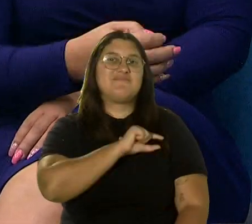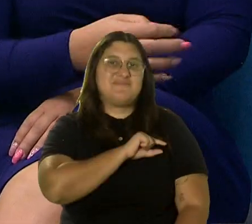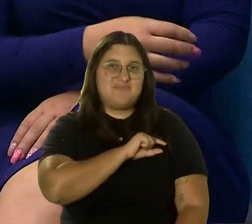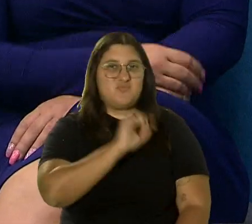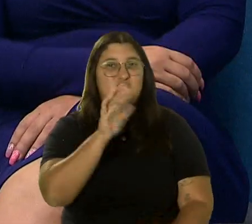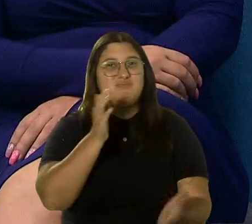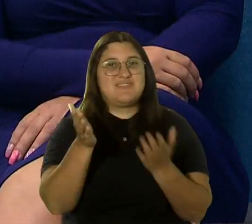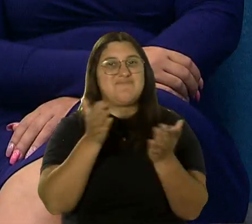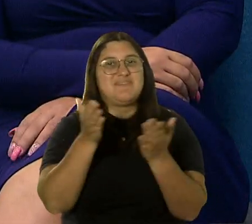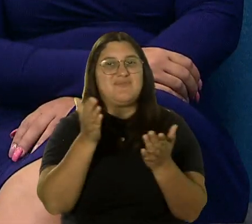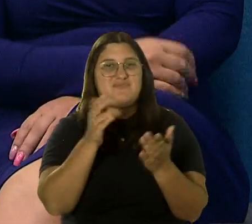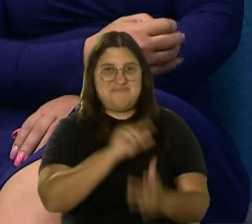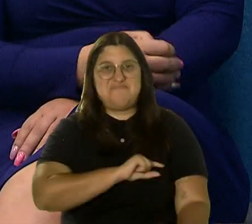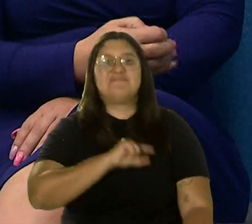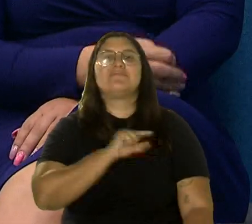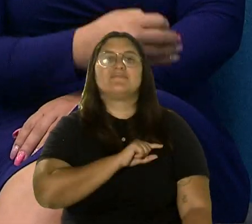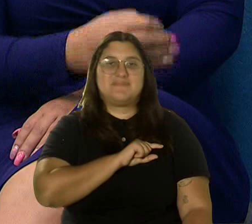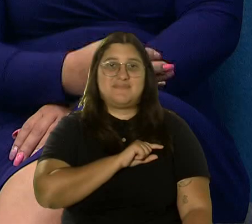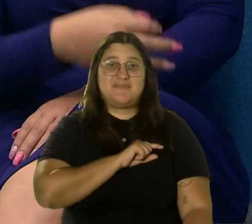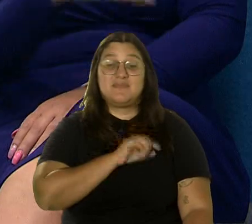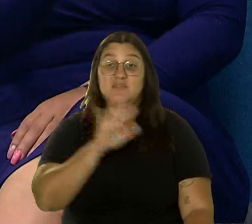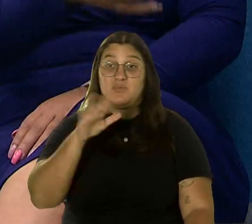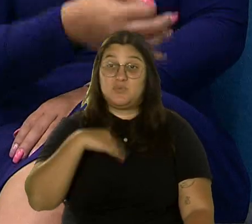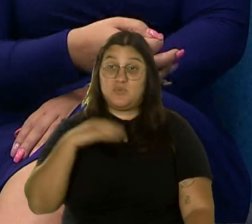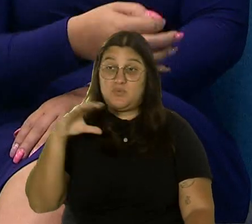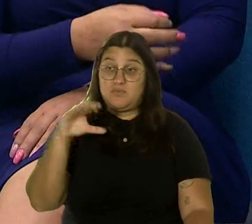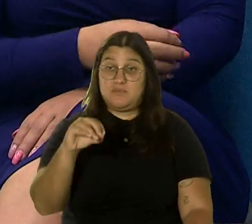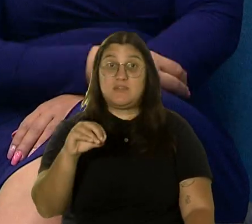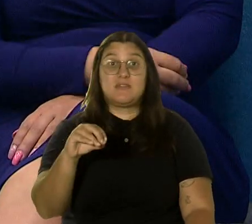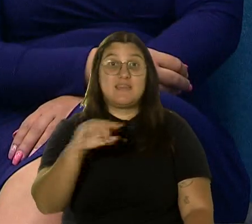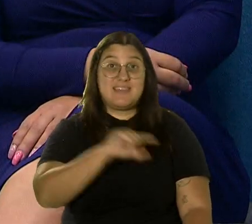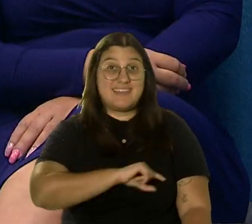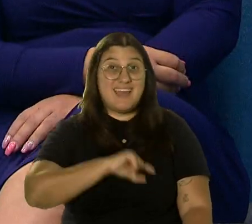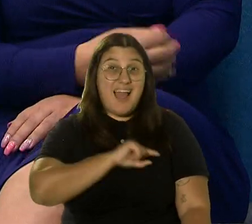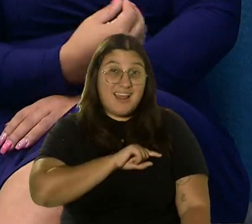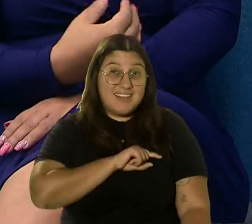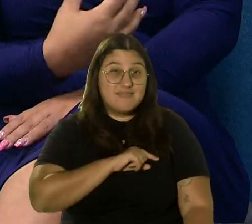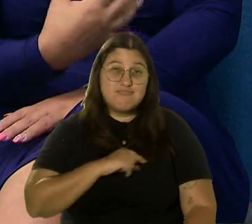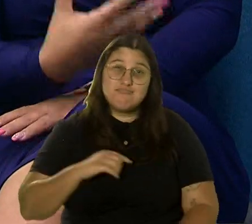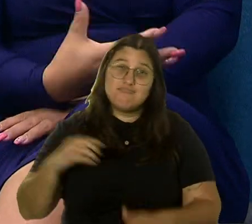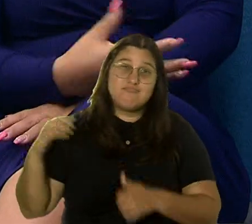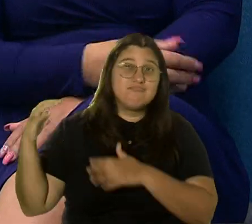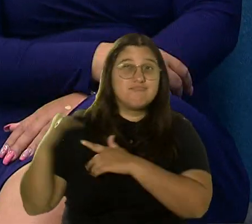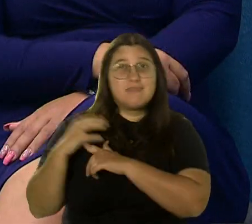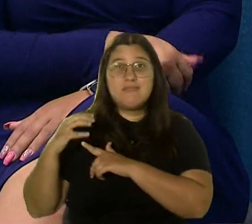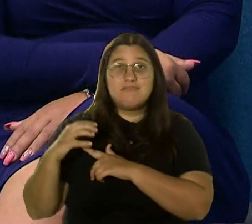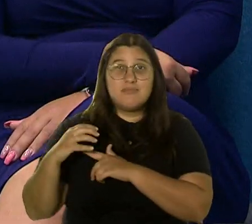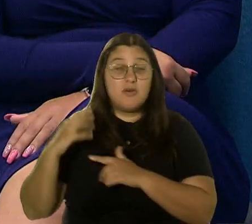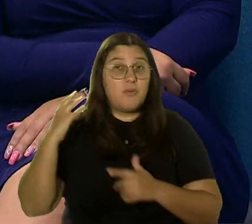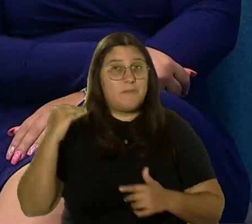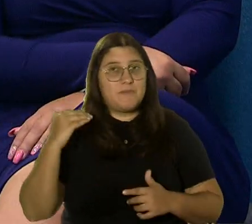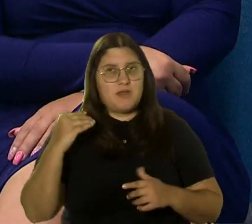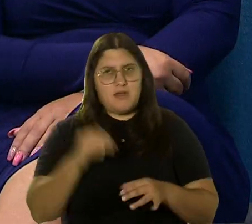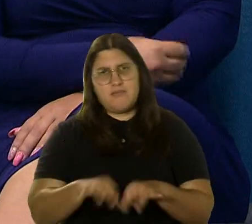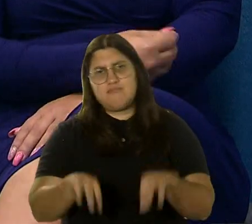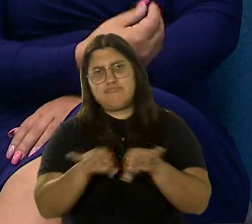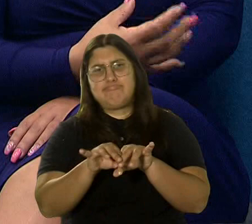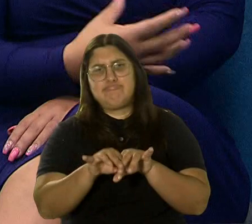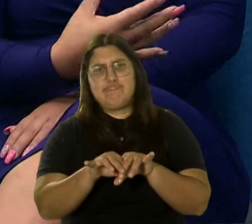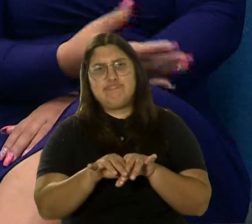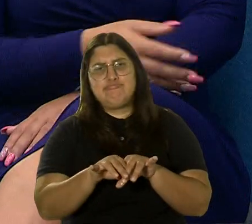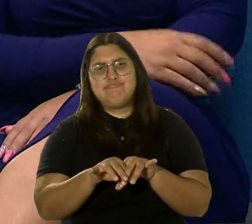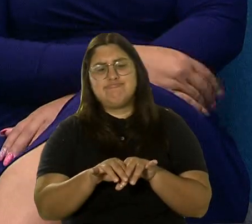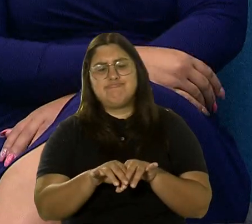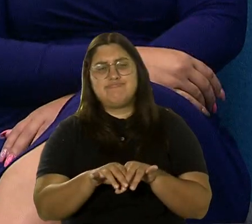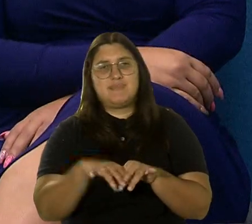servicio es de calidad, su compañía manufacturera es de calidad porque realmente vale la pena el evolucionar y lograr ese tipo